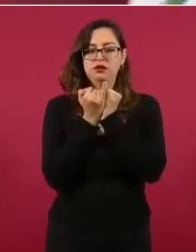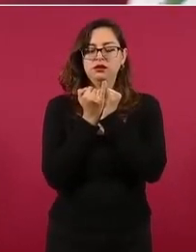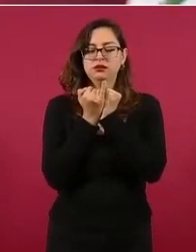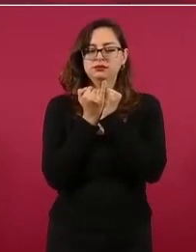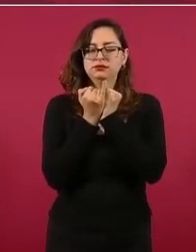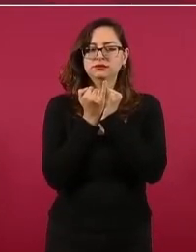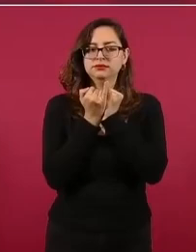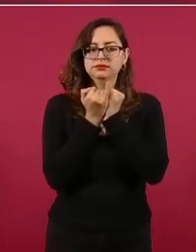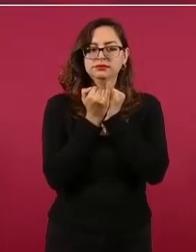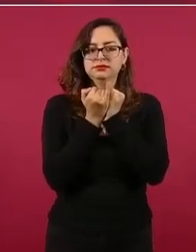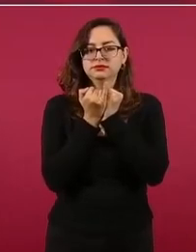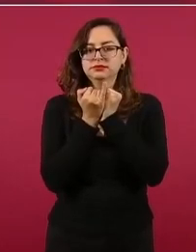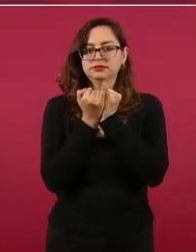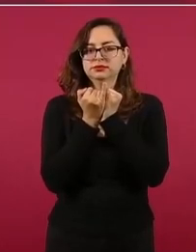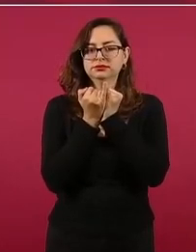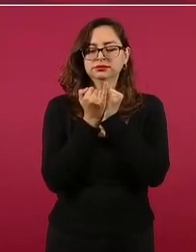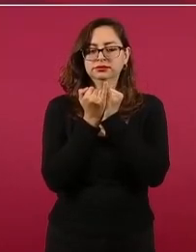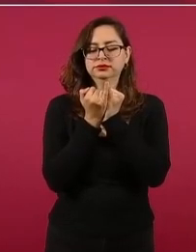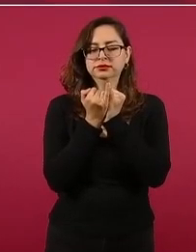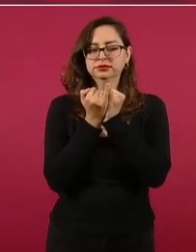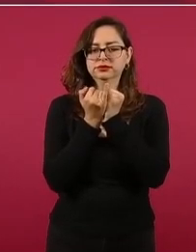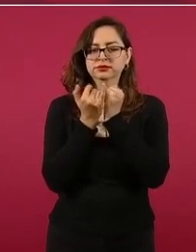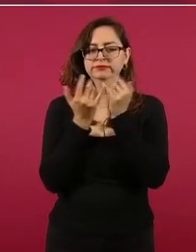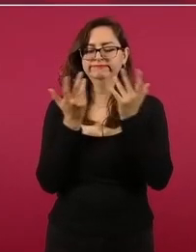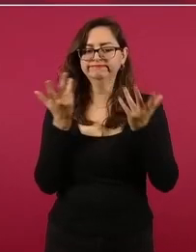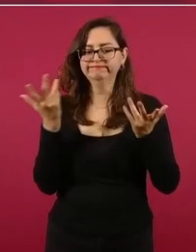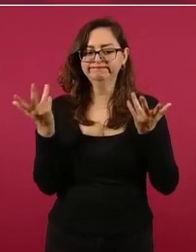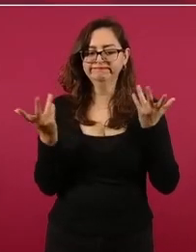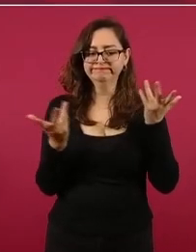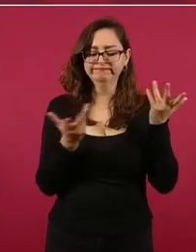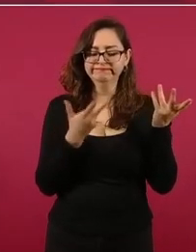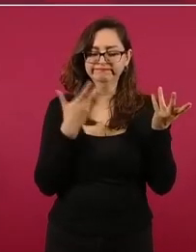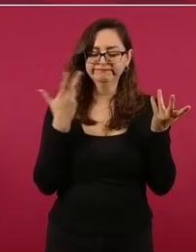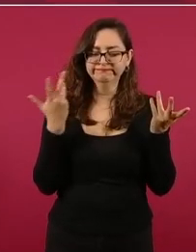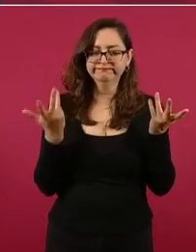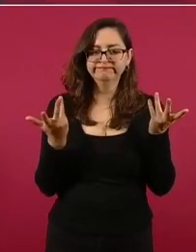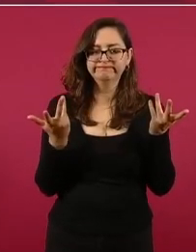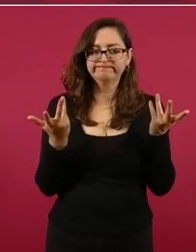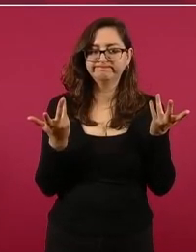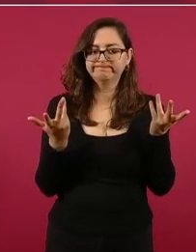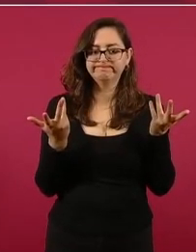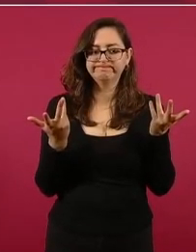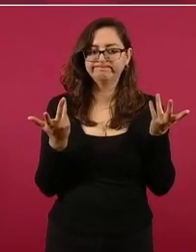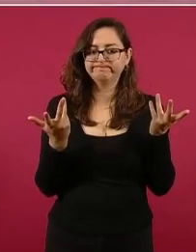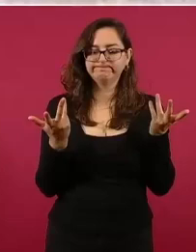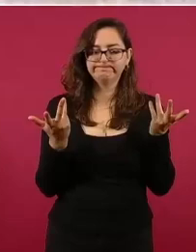una